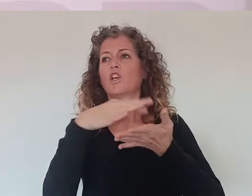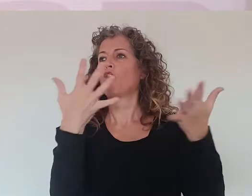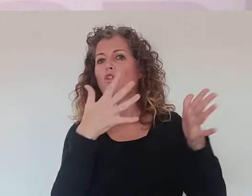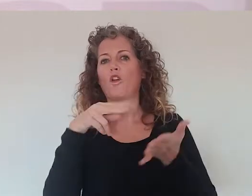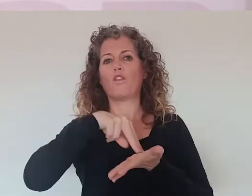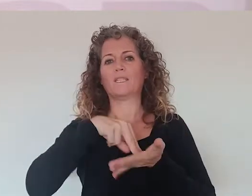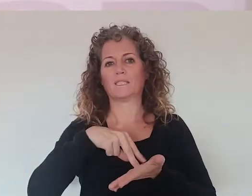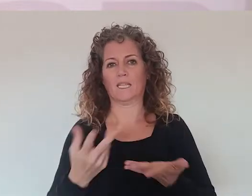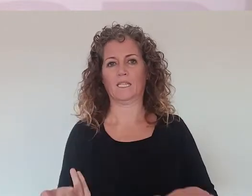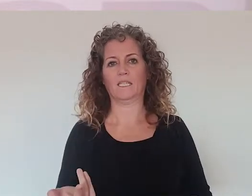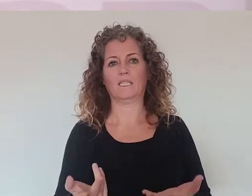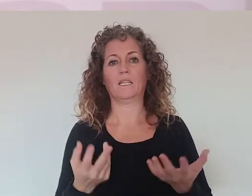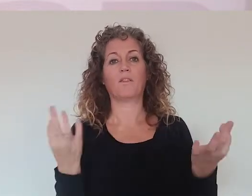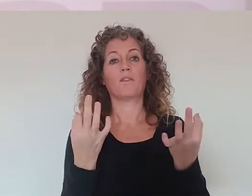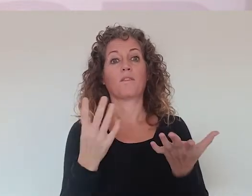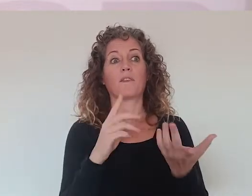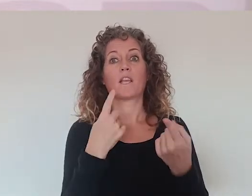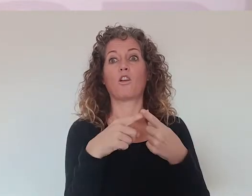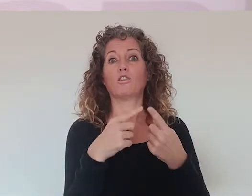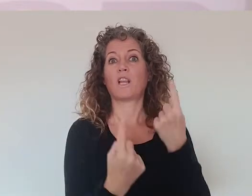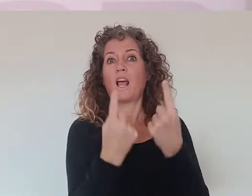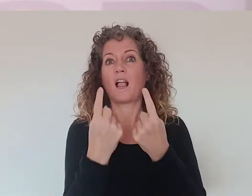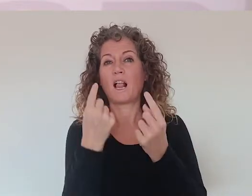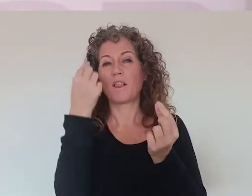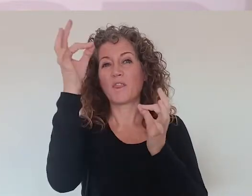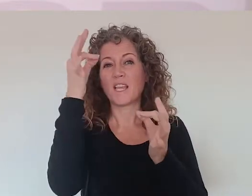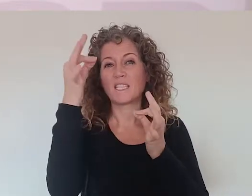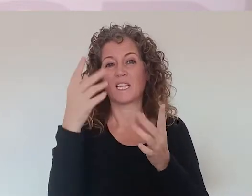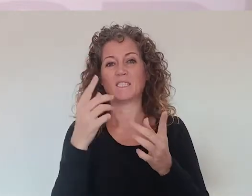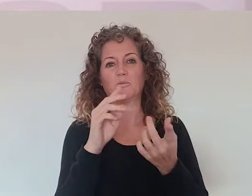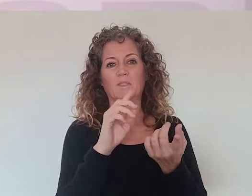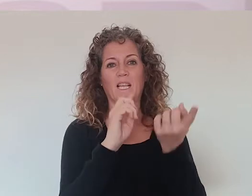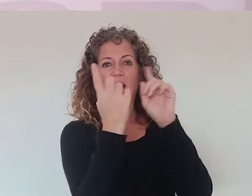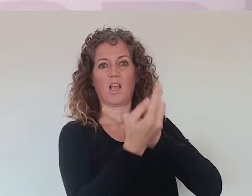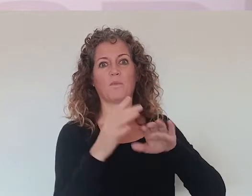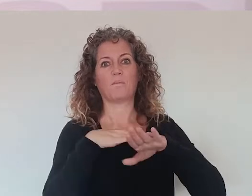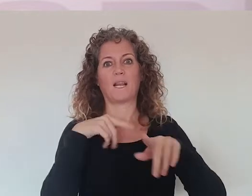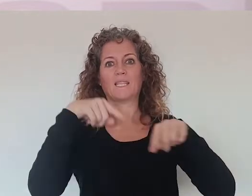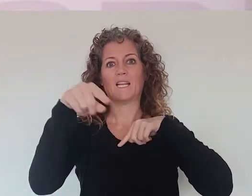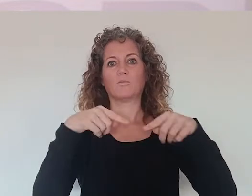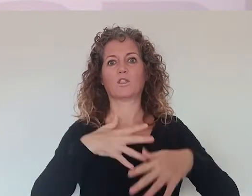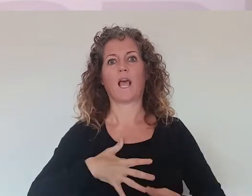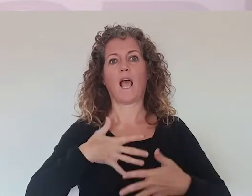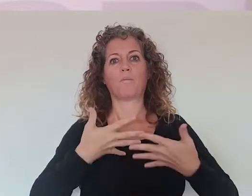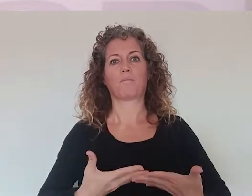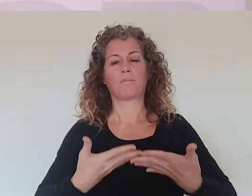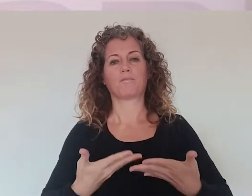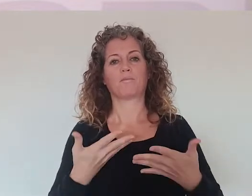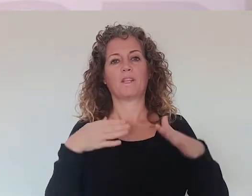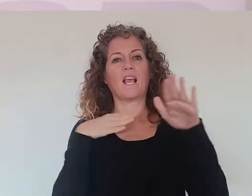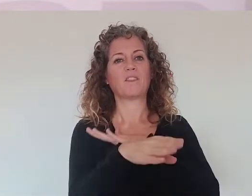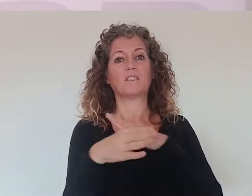en nuestra posición de salida, ¿no? Hay que hacer algunos cambios para que sea un medio de transporte amigable,